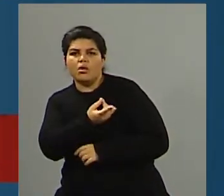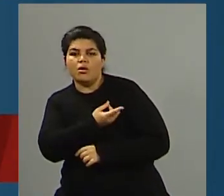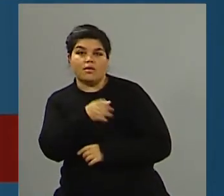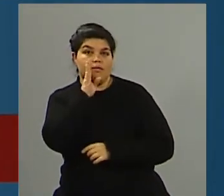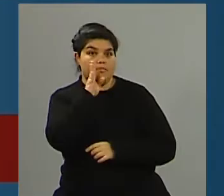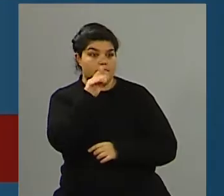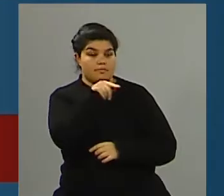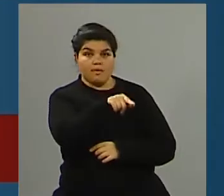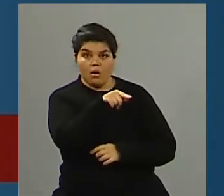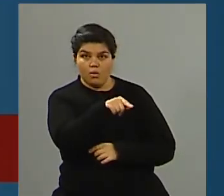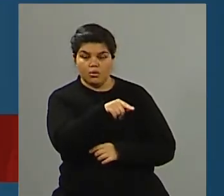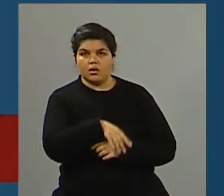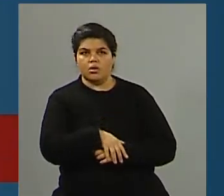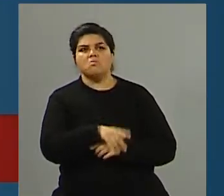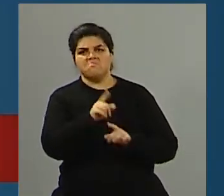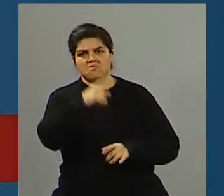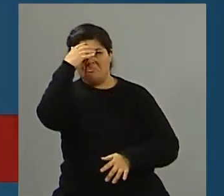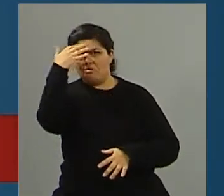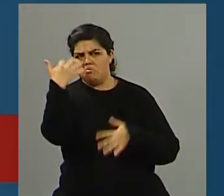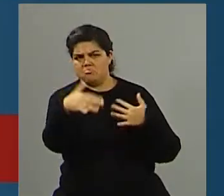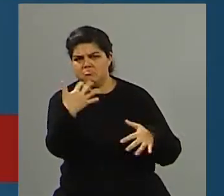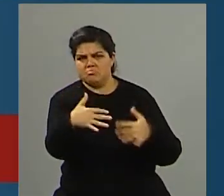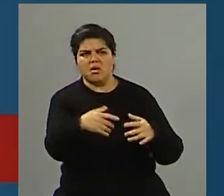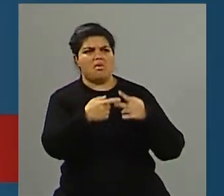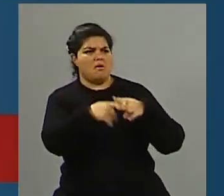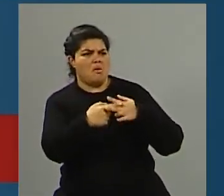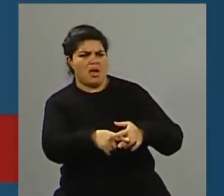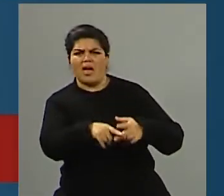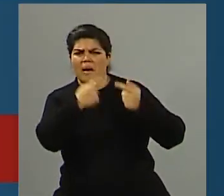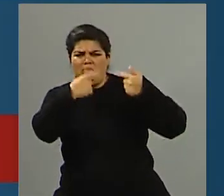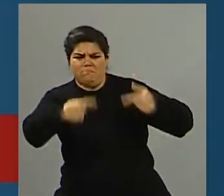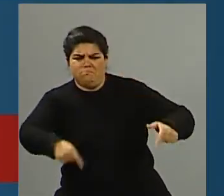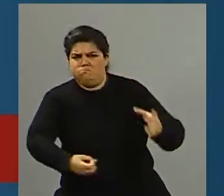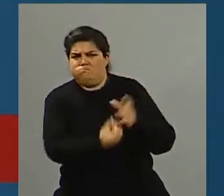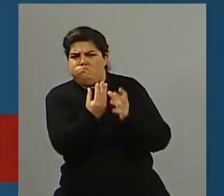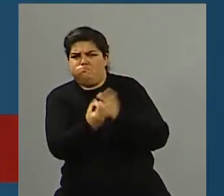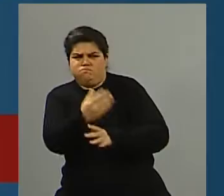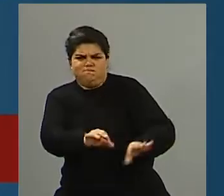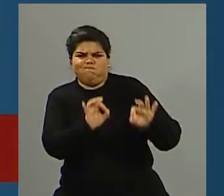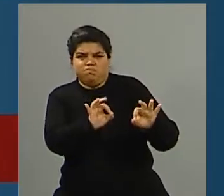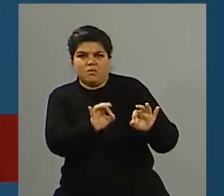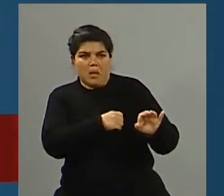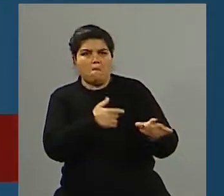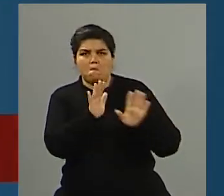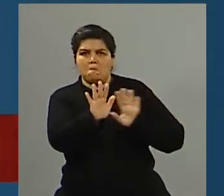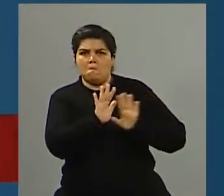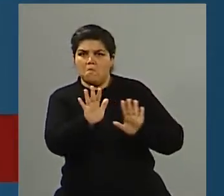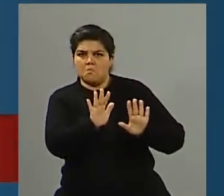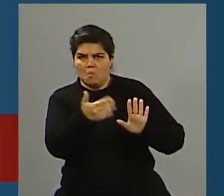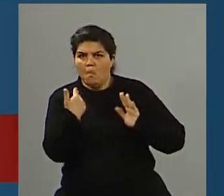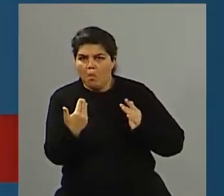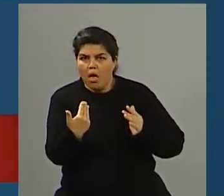que tiene la mejor inteligencia, que debería estar preparado para una situación, para advertir una situación como esta, y no sucedió.